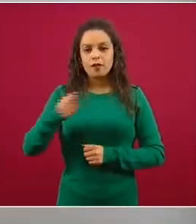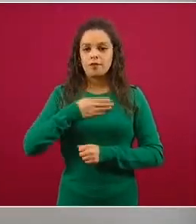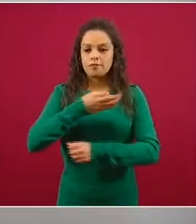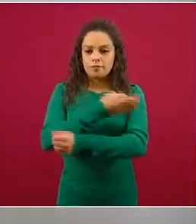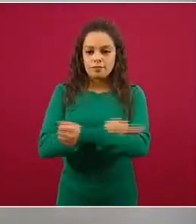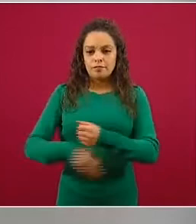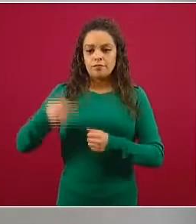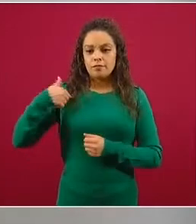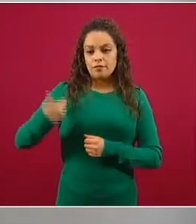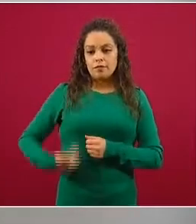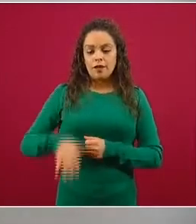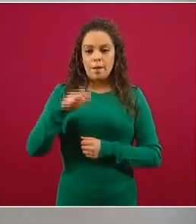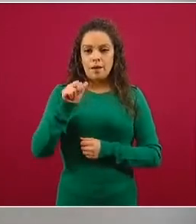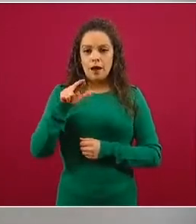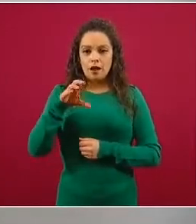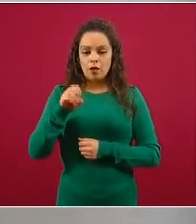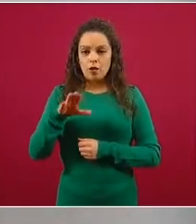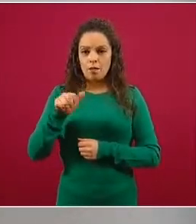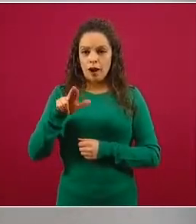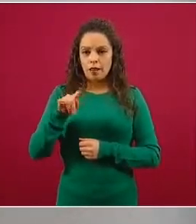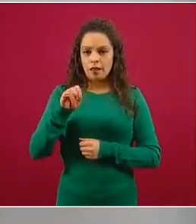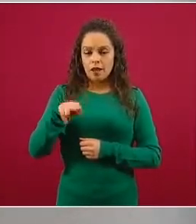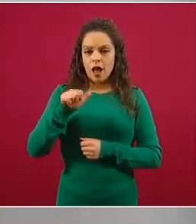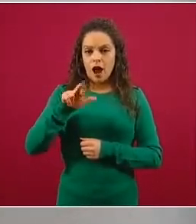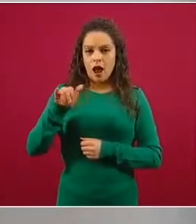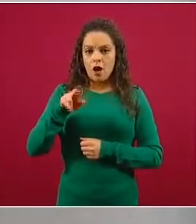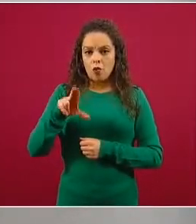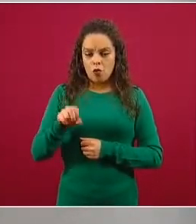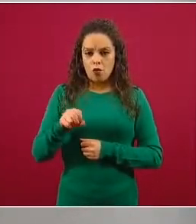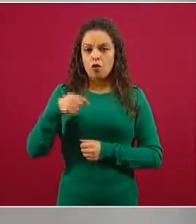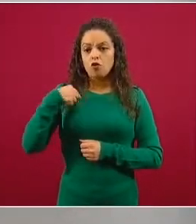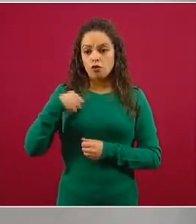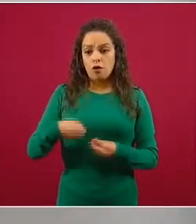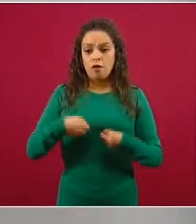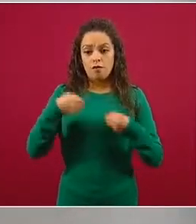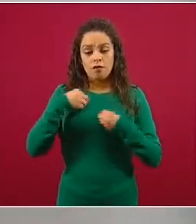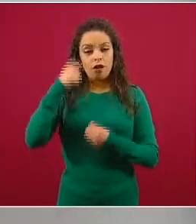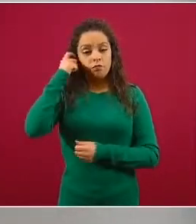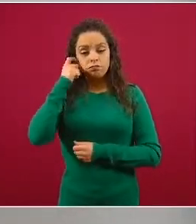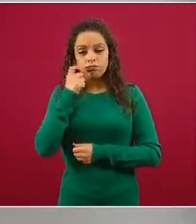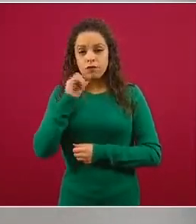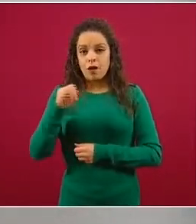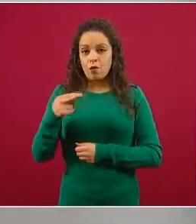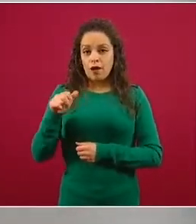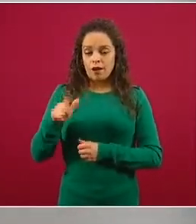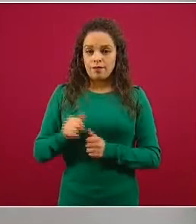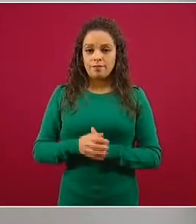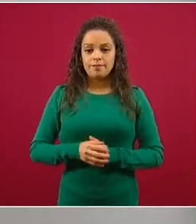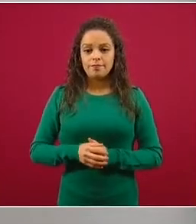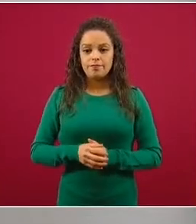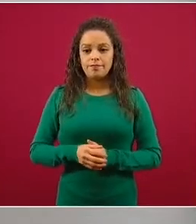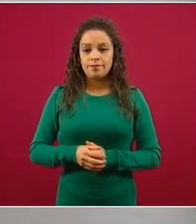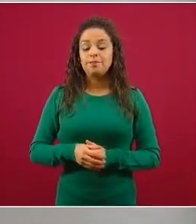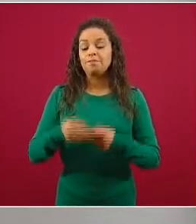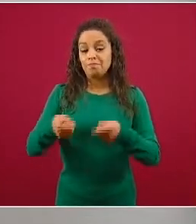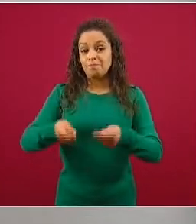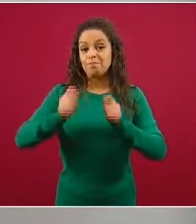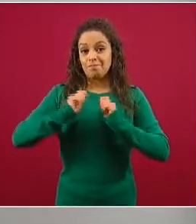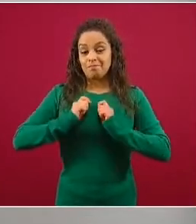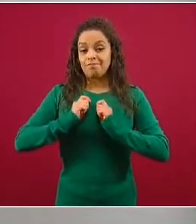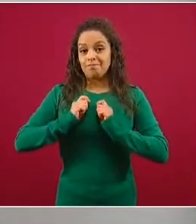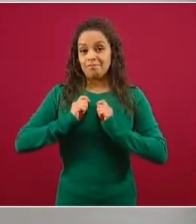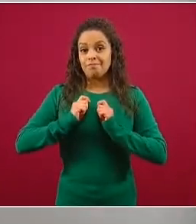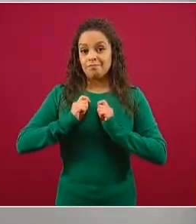Marco Martín Araujo Román, de la ciudad de Iguala, Guerrero, y fui beneficiado con el Crédito a la Palabra,